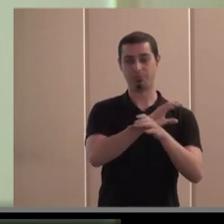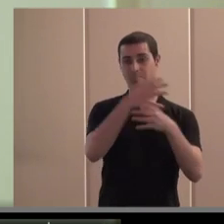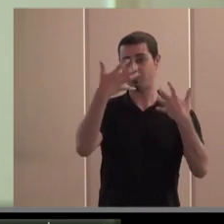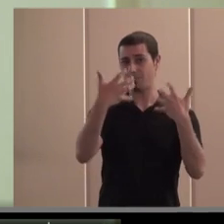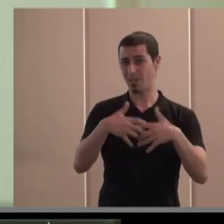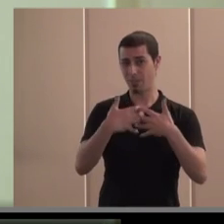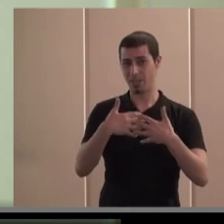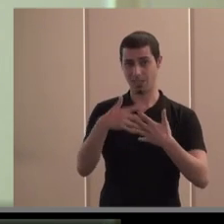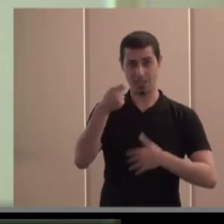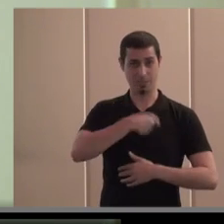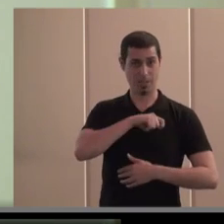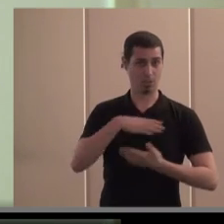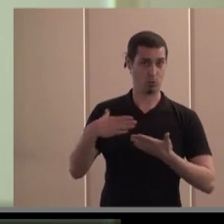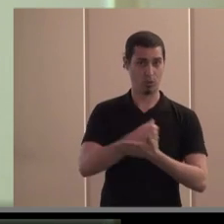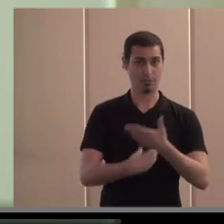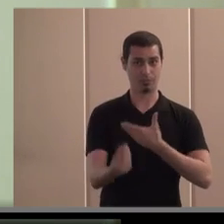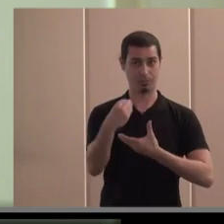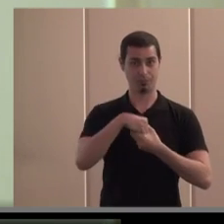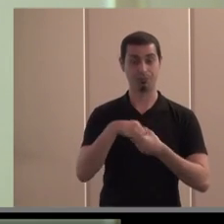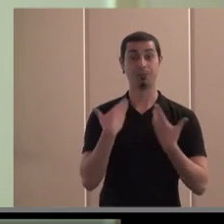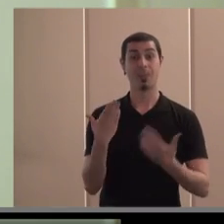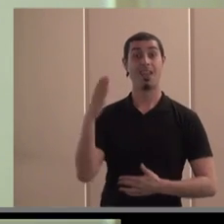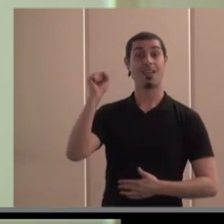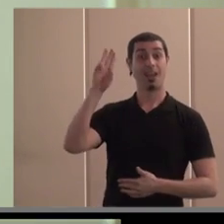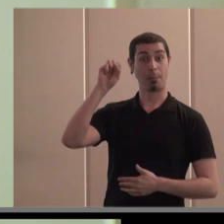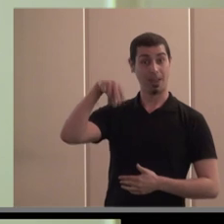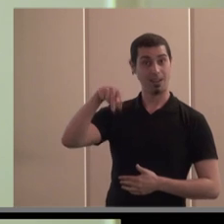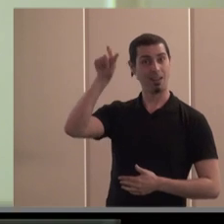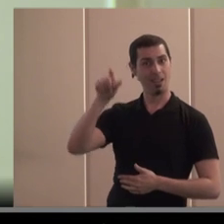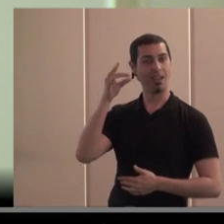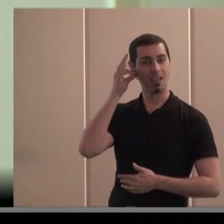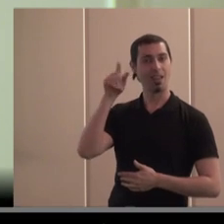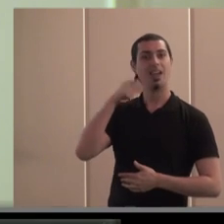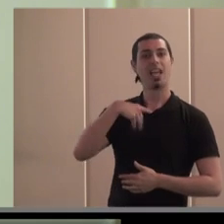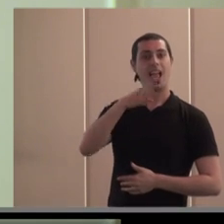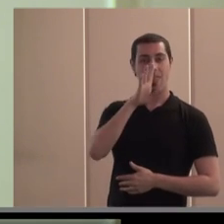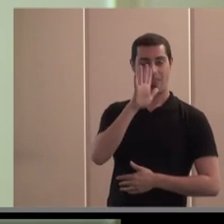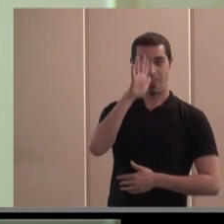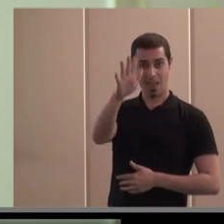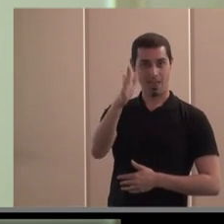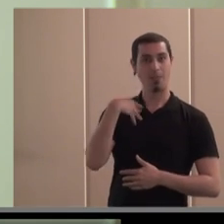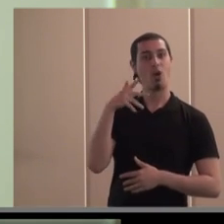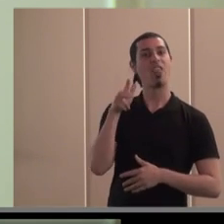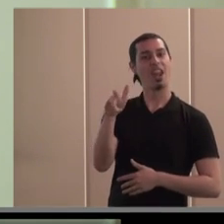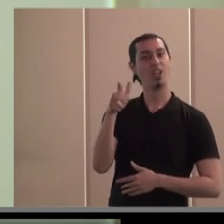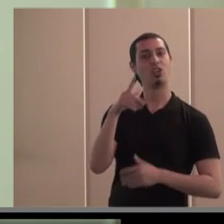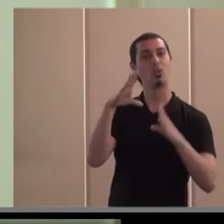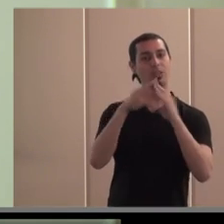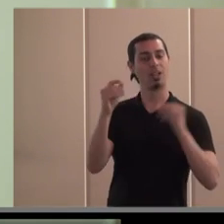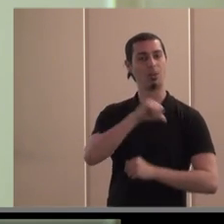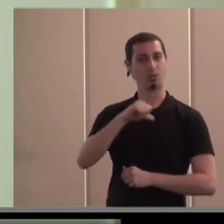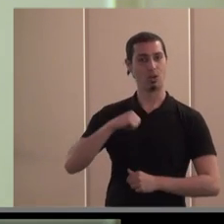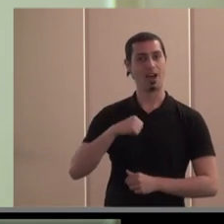país. Carmen es licenciada en Derecho por la Universidad Autónoma y es